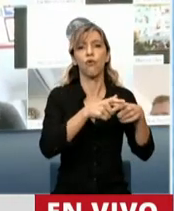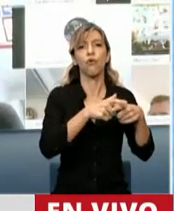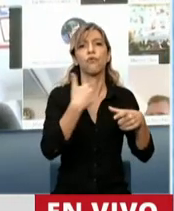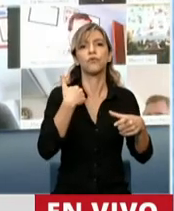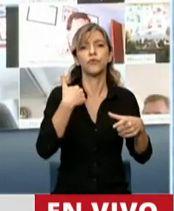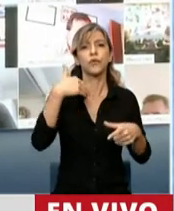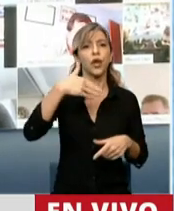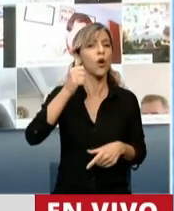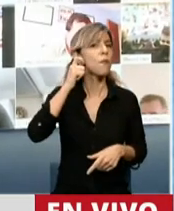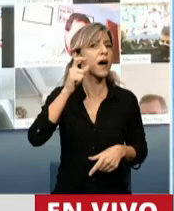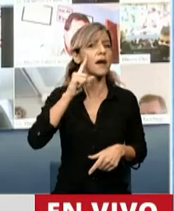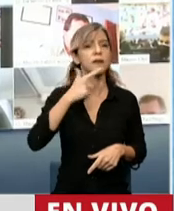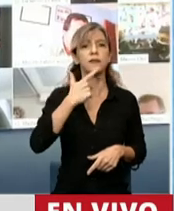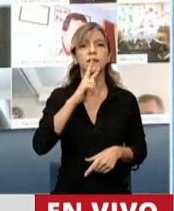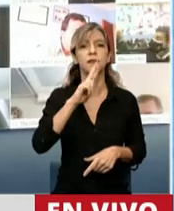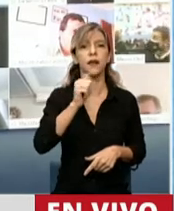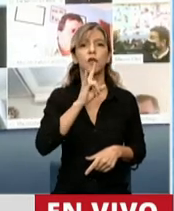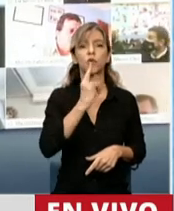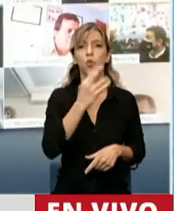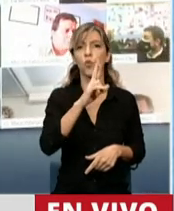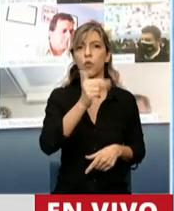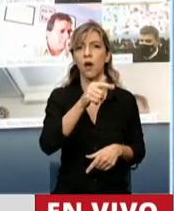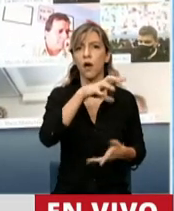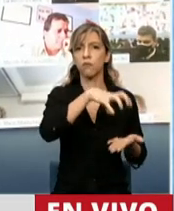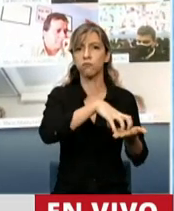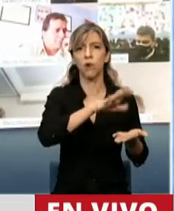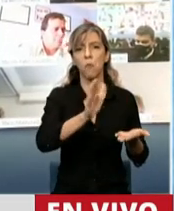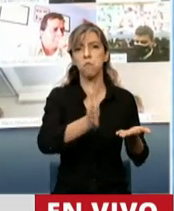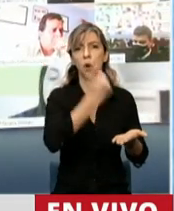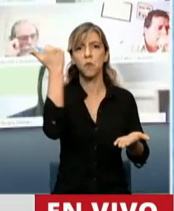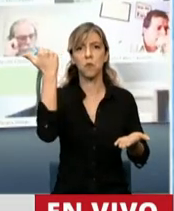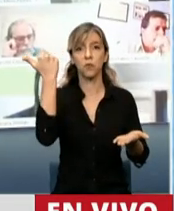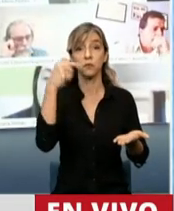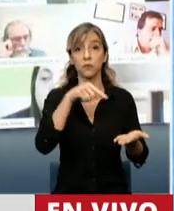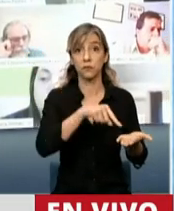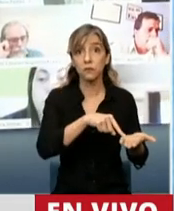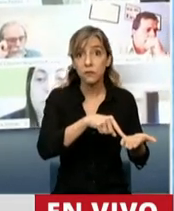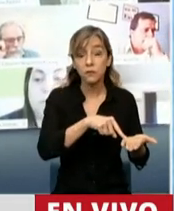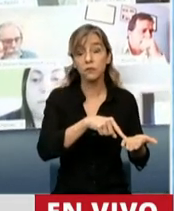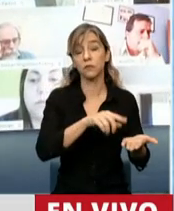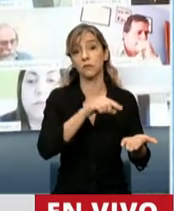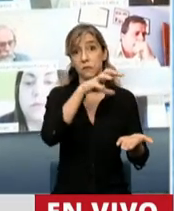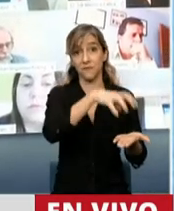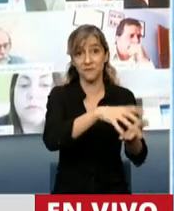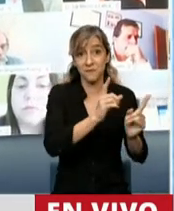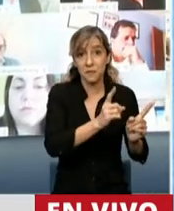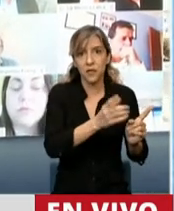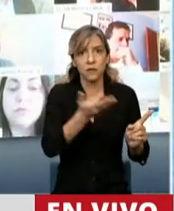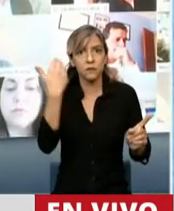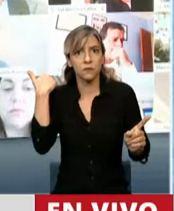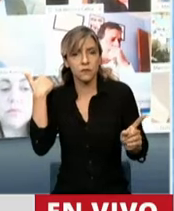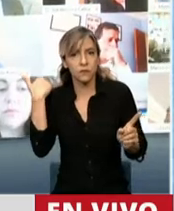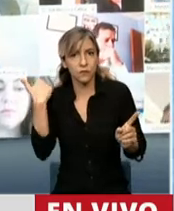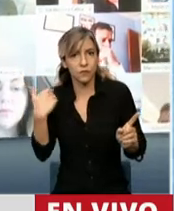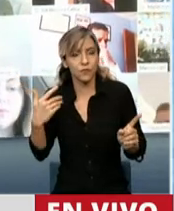El Consejo de la Magistratura, que está inspirado en la reforma constitucional